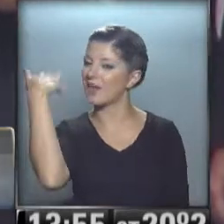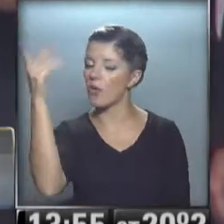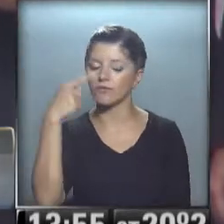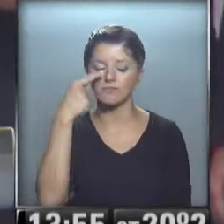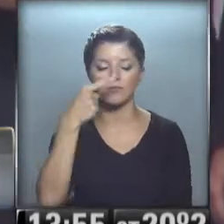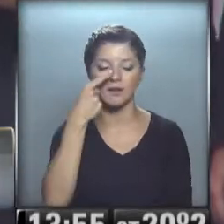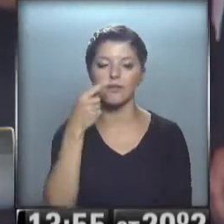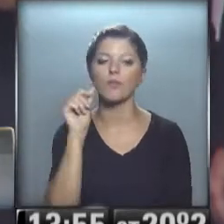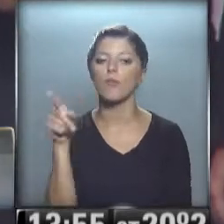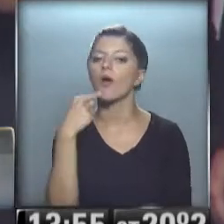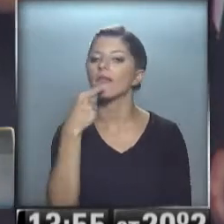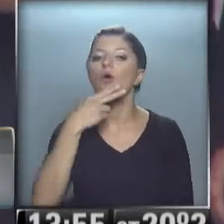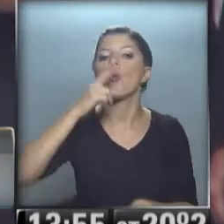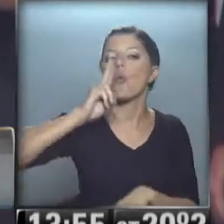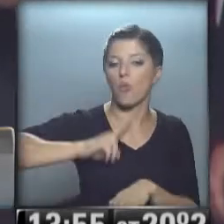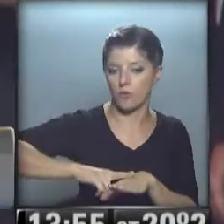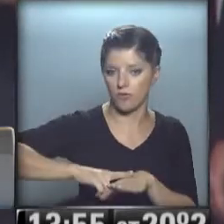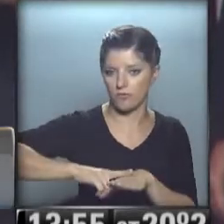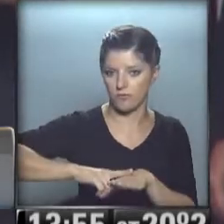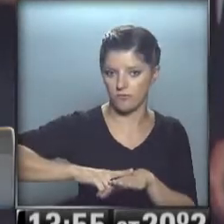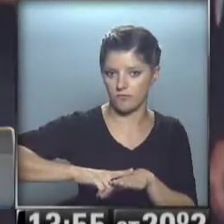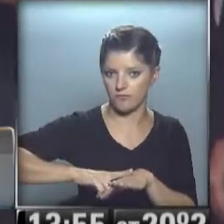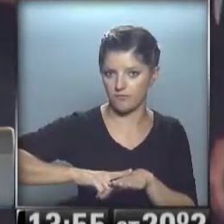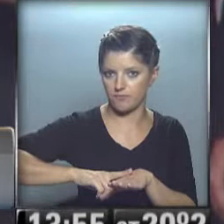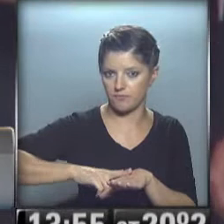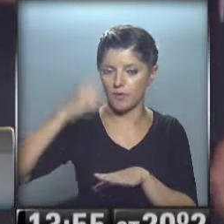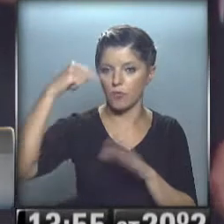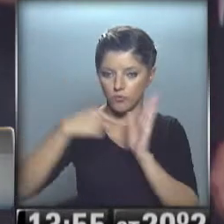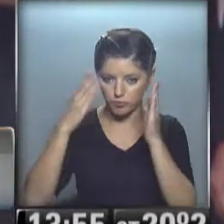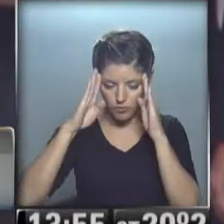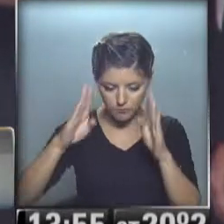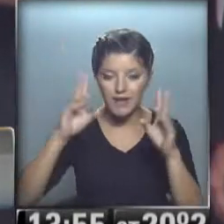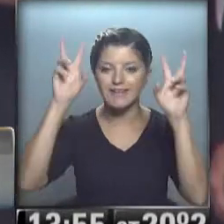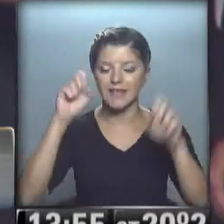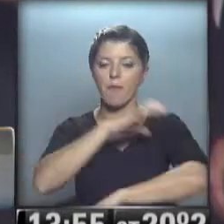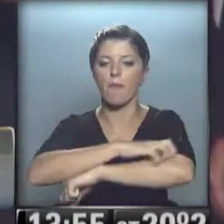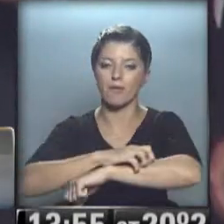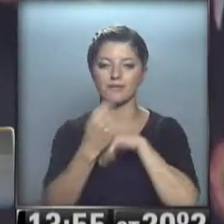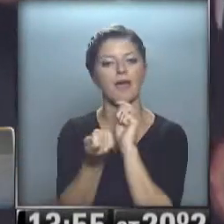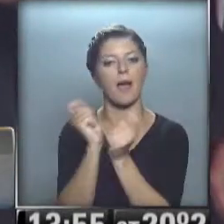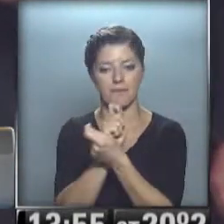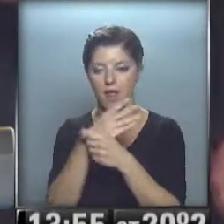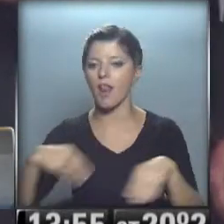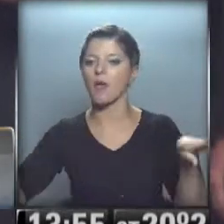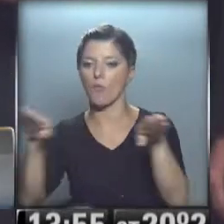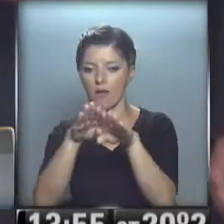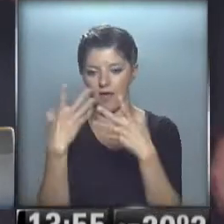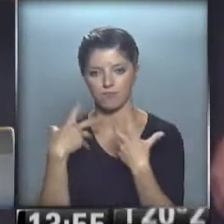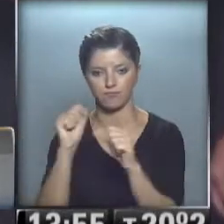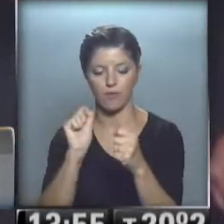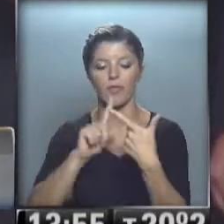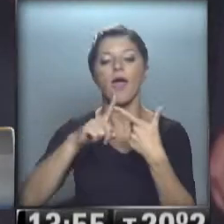interesante cuando juró poniendo eje en tema de la pobreza, la desigualdad, resaltar la